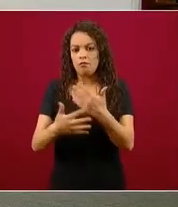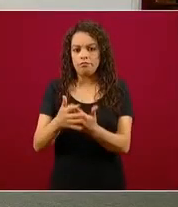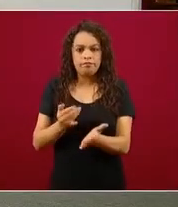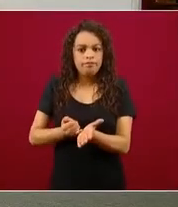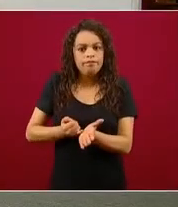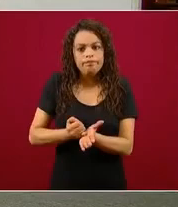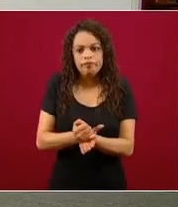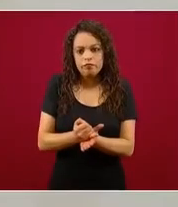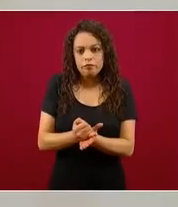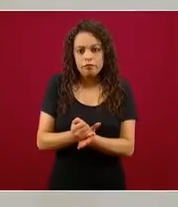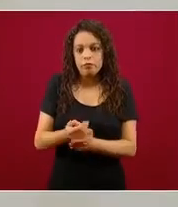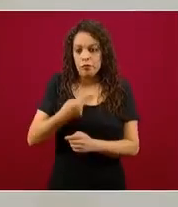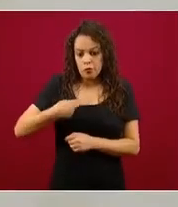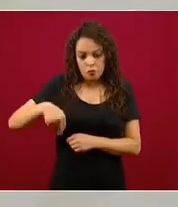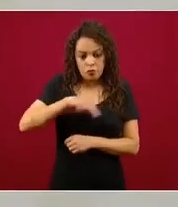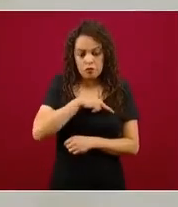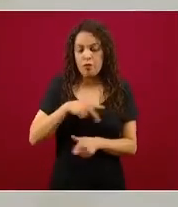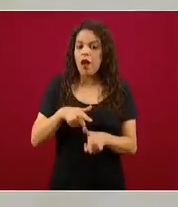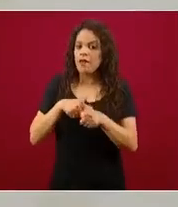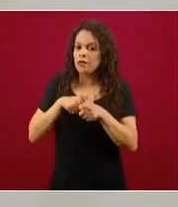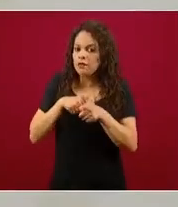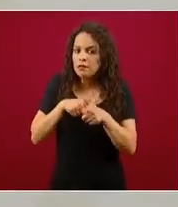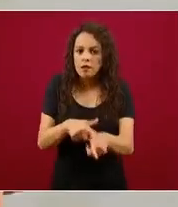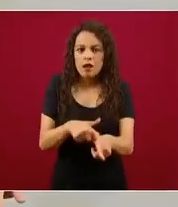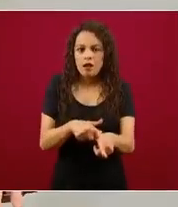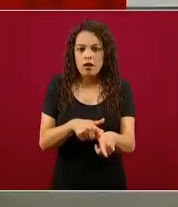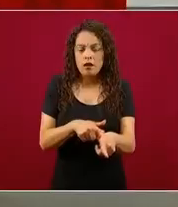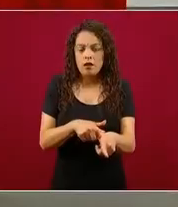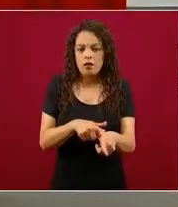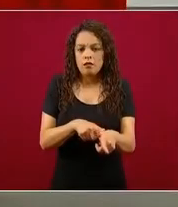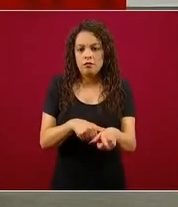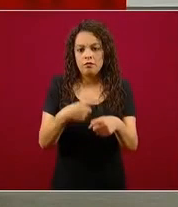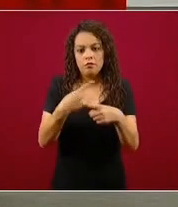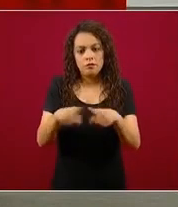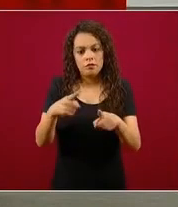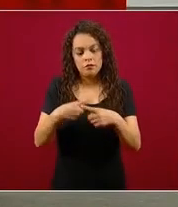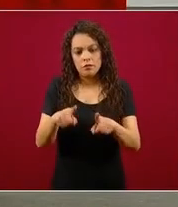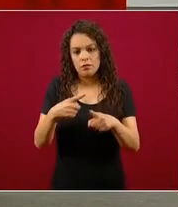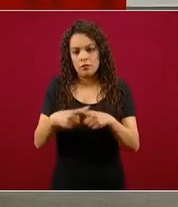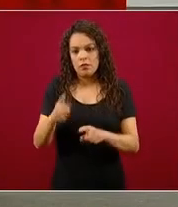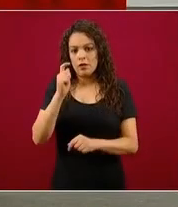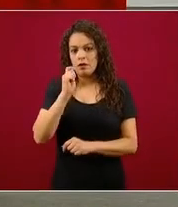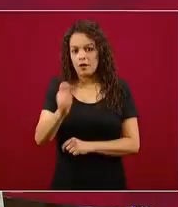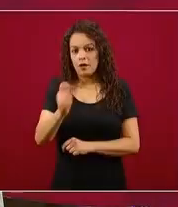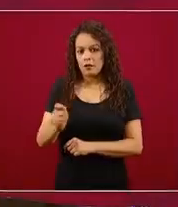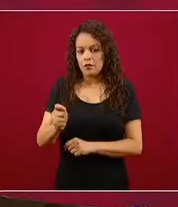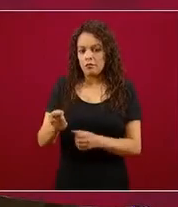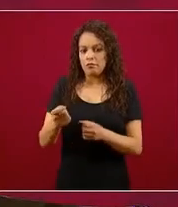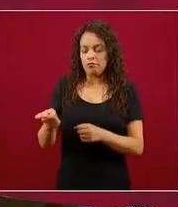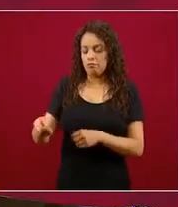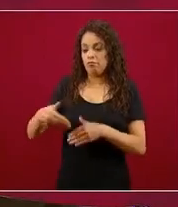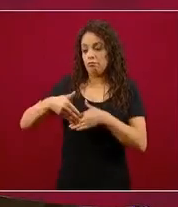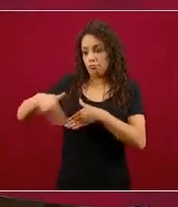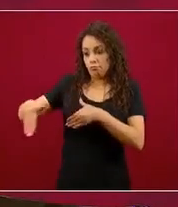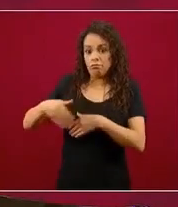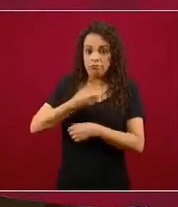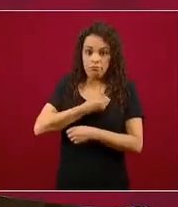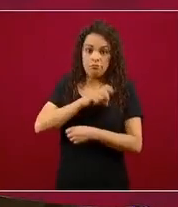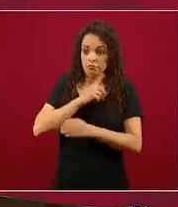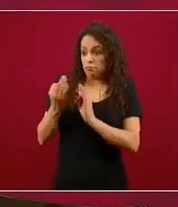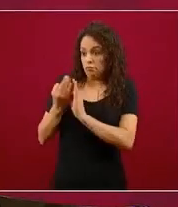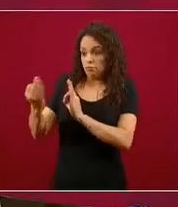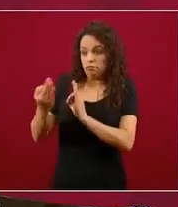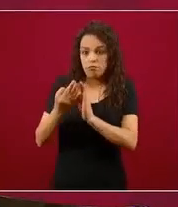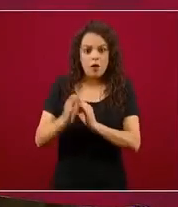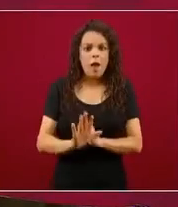las actividades de sana distancia, de distanciamiento social, como si estuviéramos en